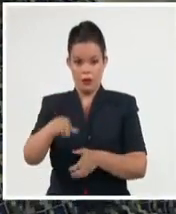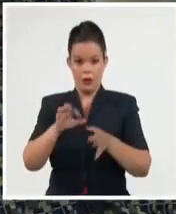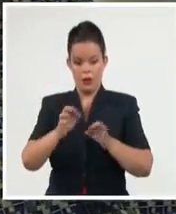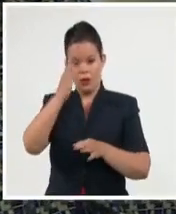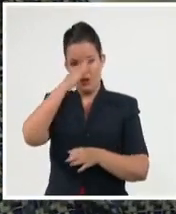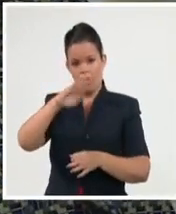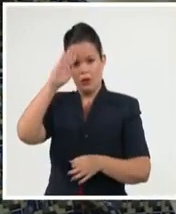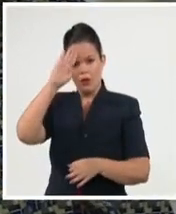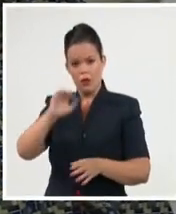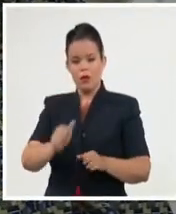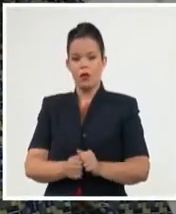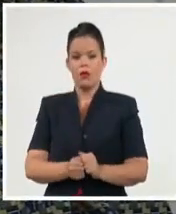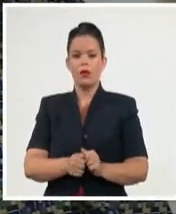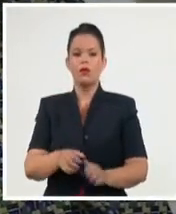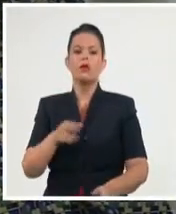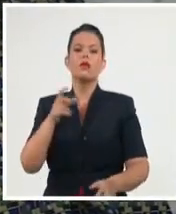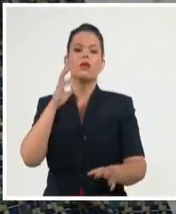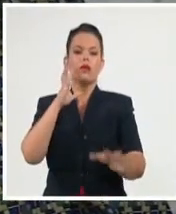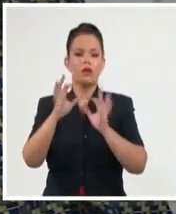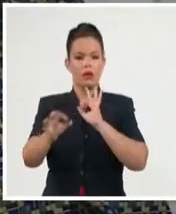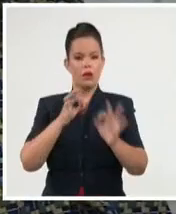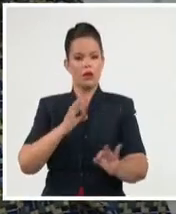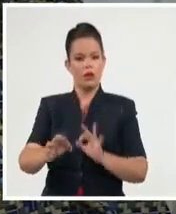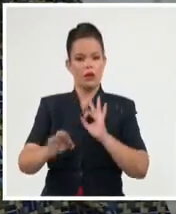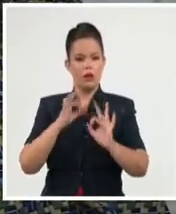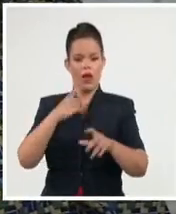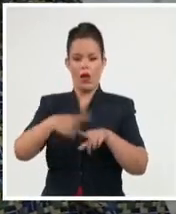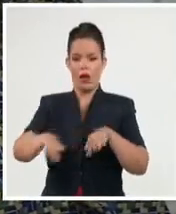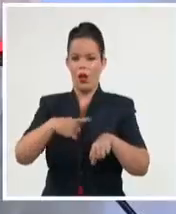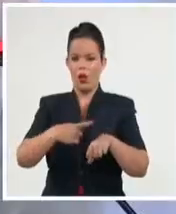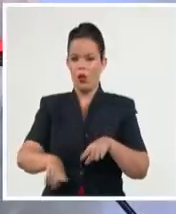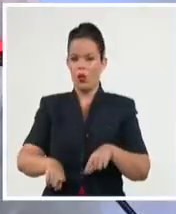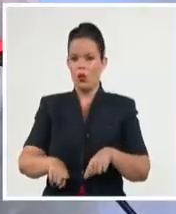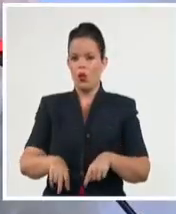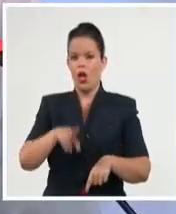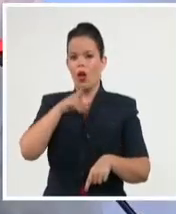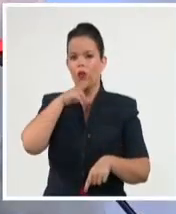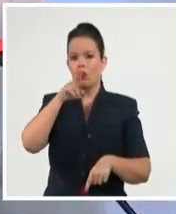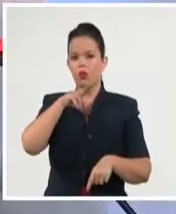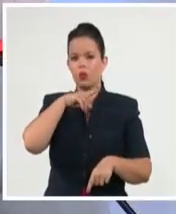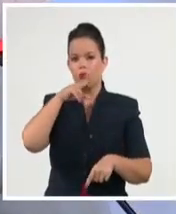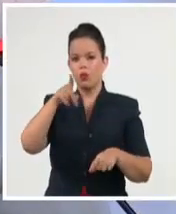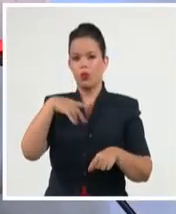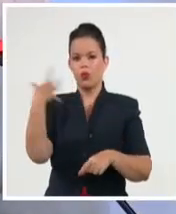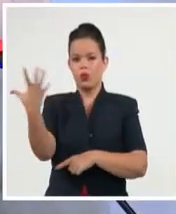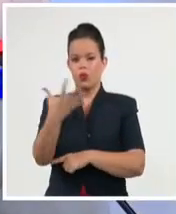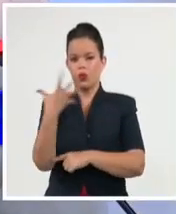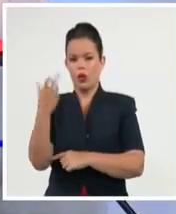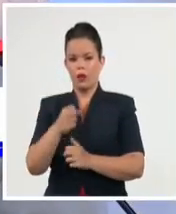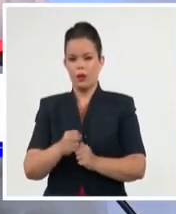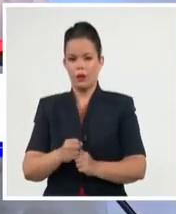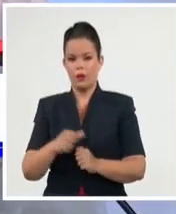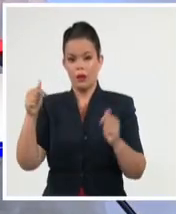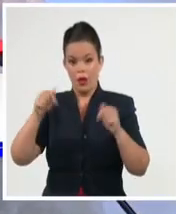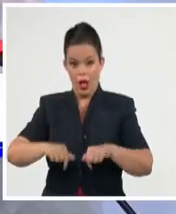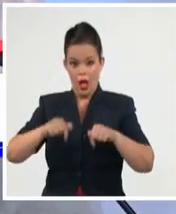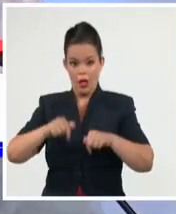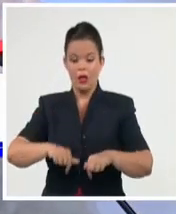garantizó el adecuado desarrollo y culminación del proyecto. Estamos acá en esta tribuna haciendo el compromiso de que eso sea realidad